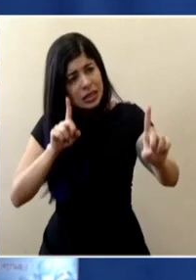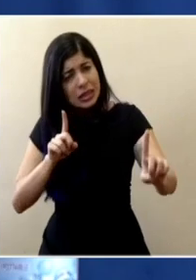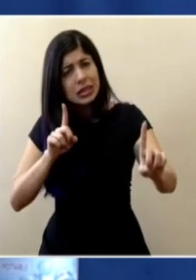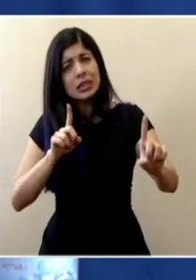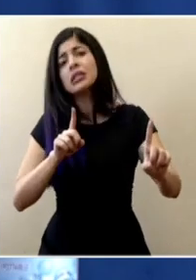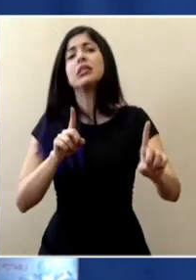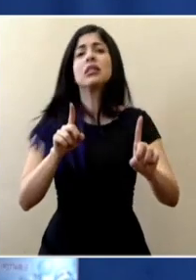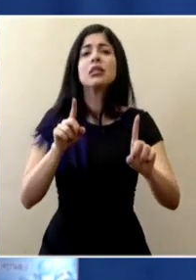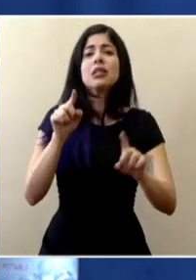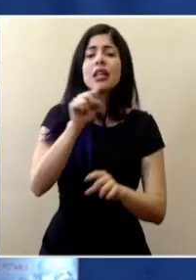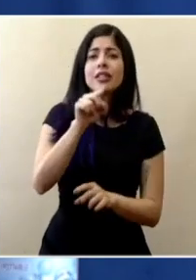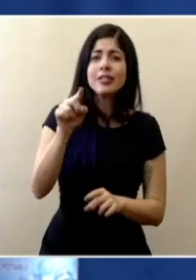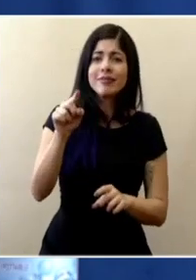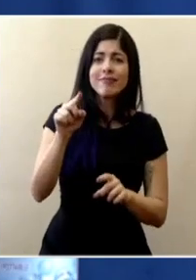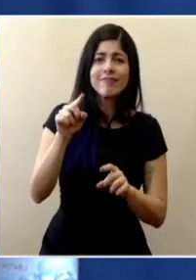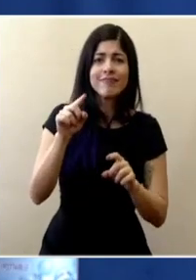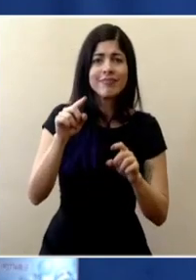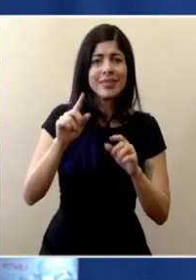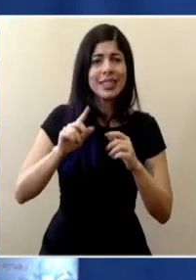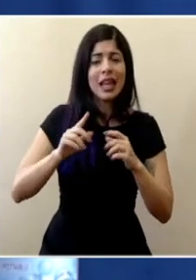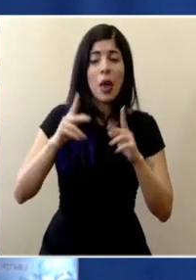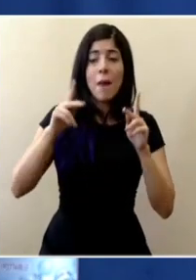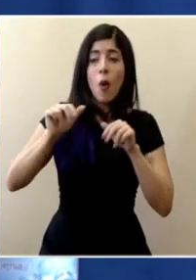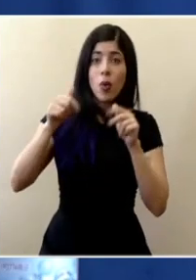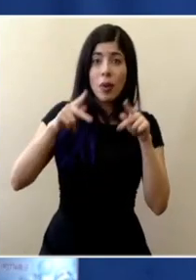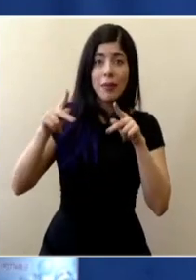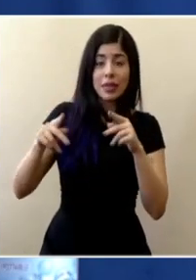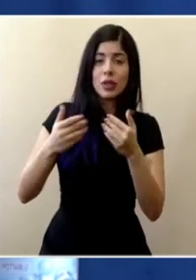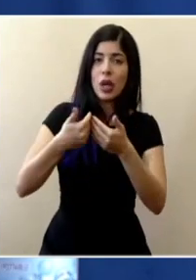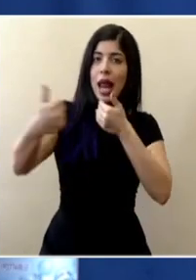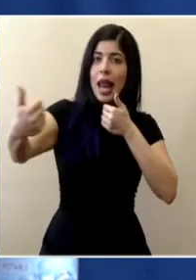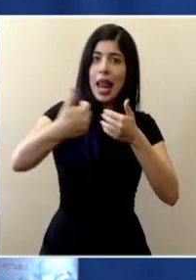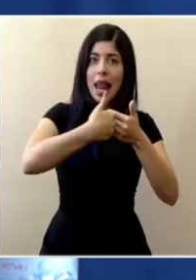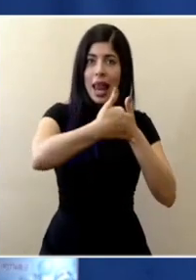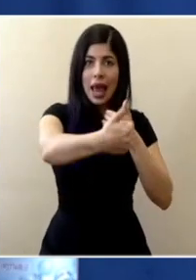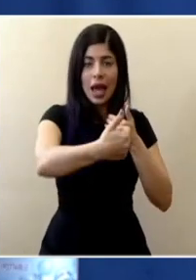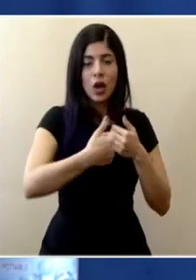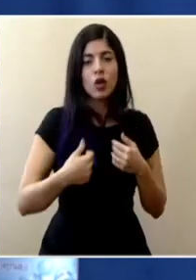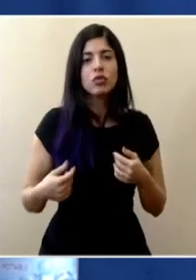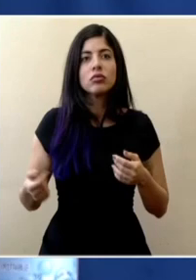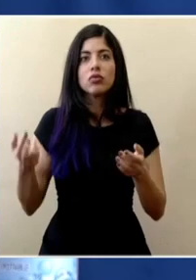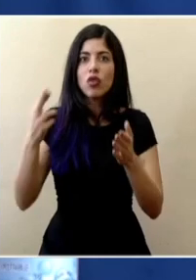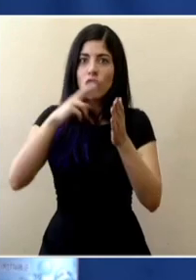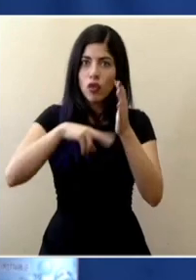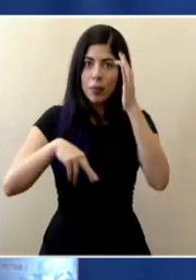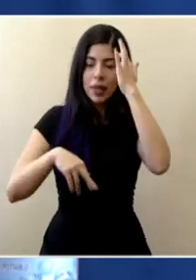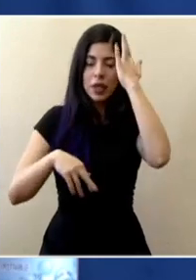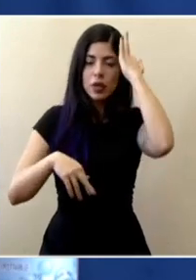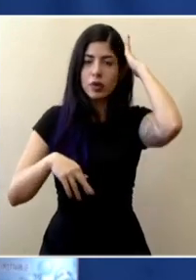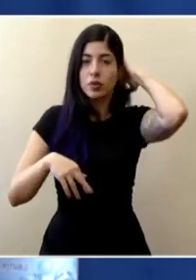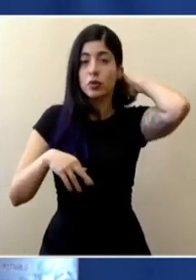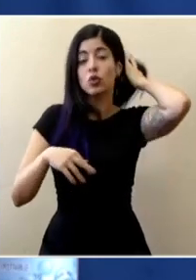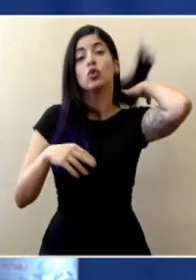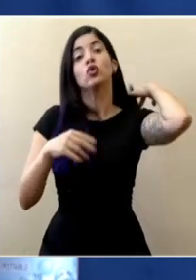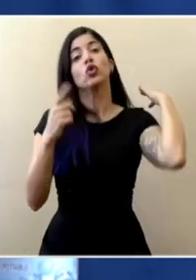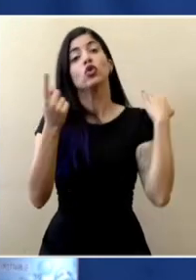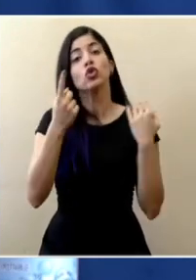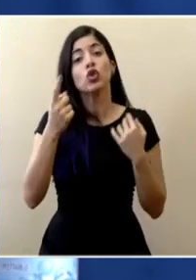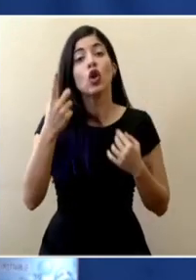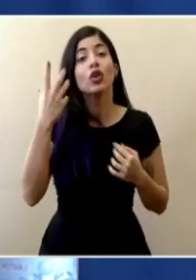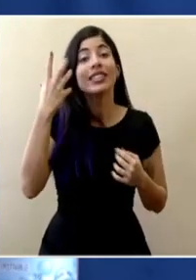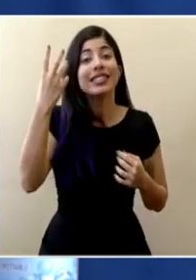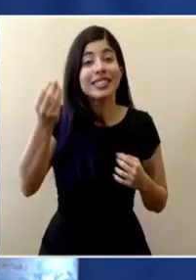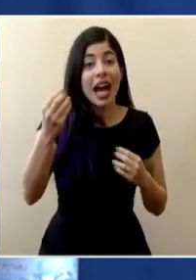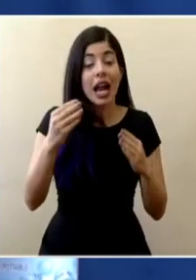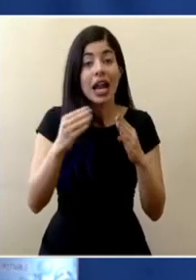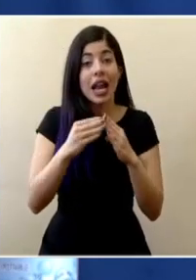de mantenernos lo más lejos posible de otros y eso vuelvo a indicar solamente debemos de salir